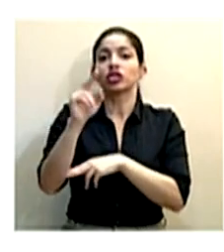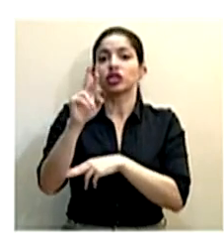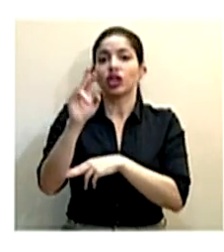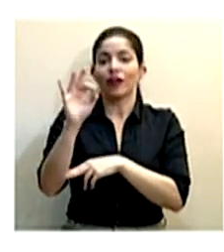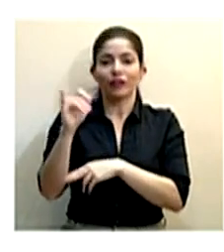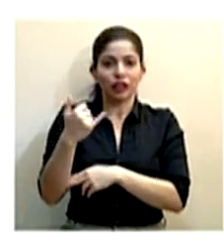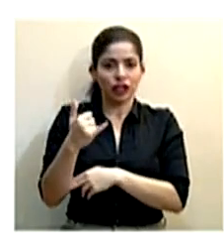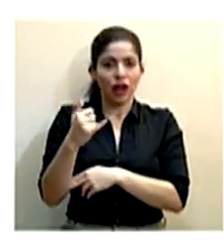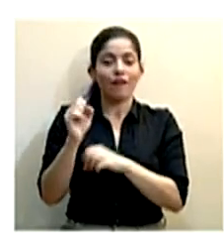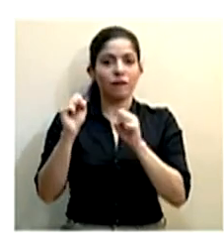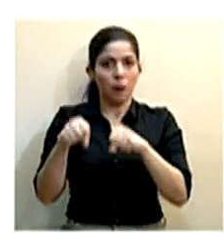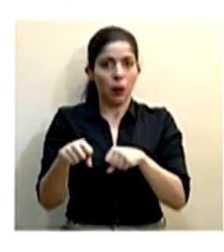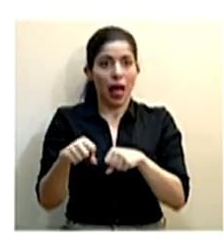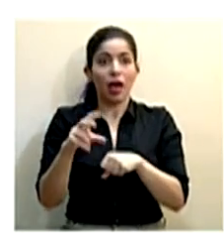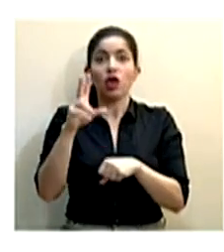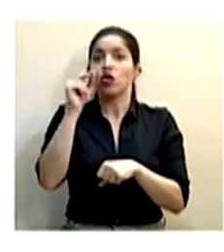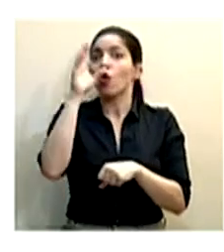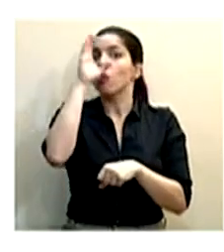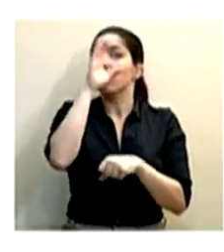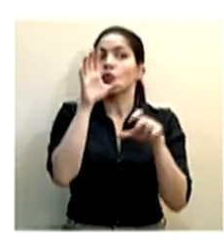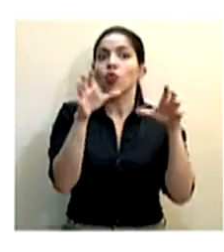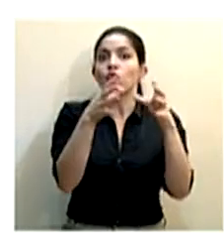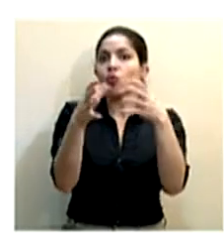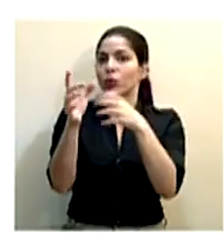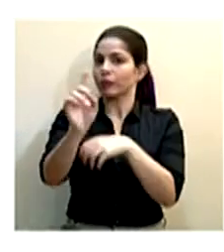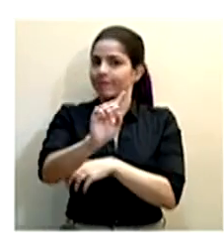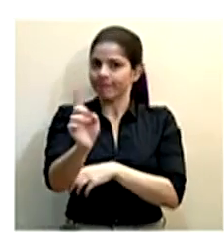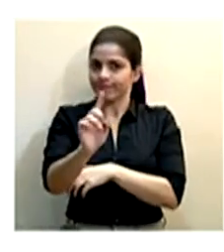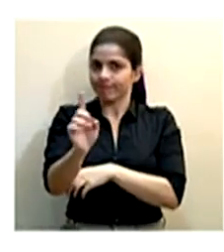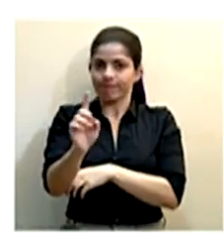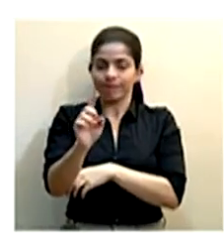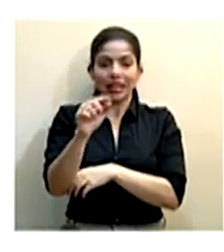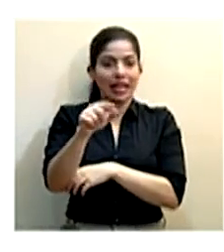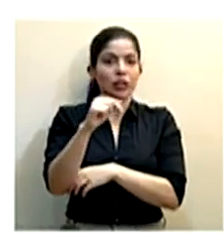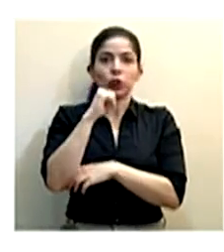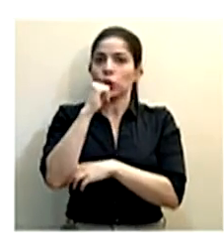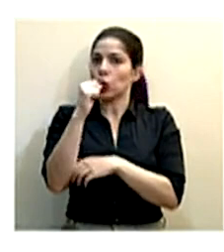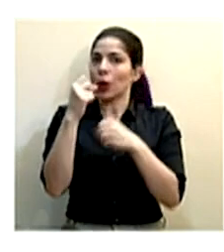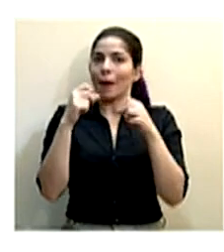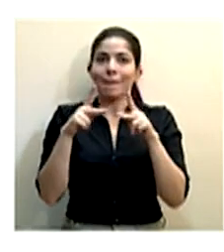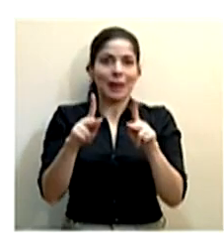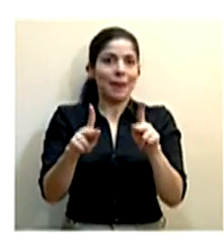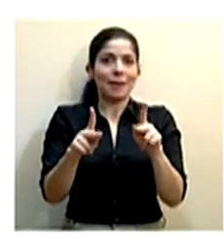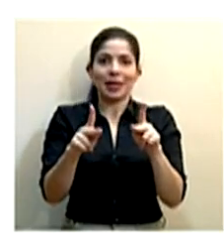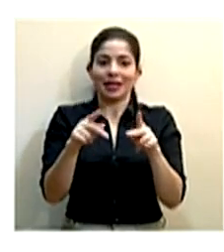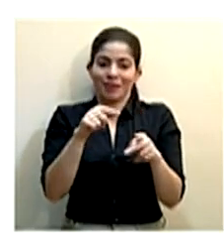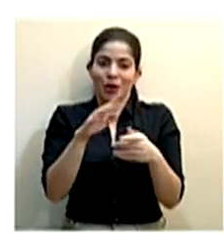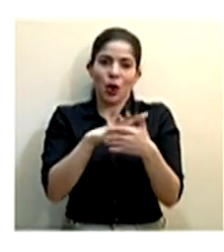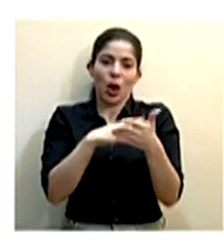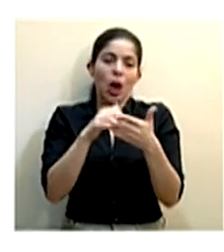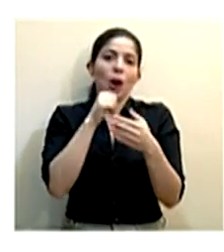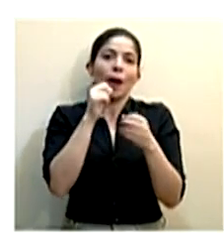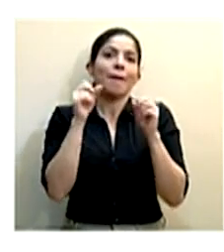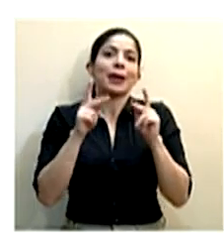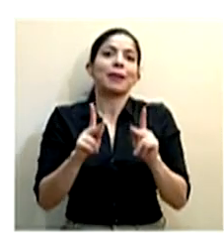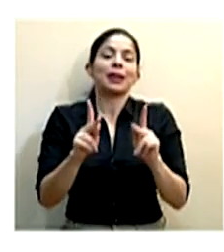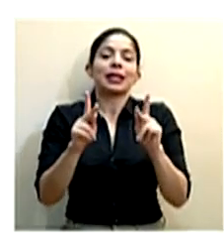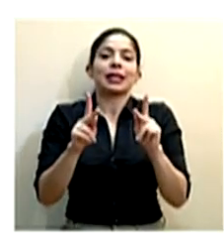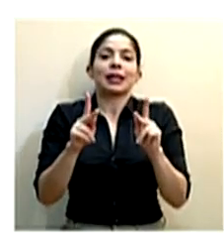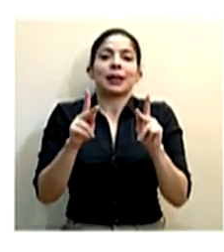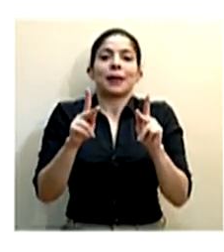se busque que haya conglomerados en las playas. Igual recordemos que esto no va a permitir, obviamente por ese horario, que las personas de